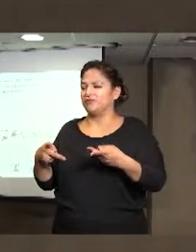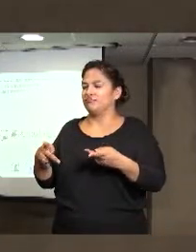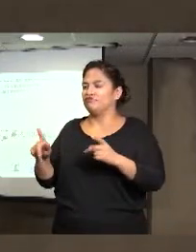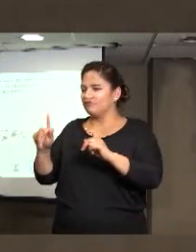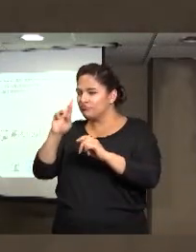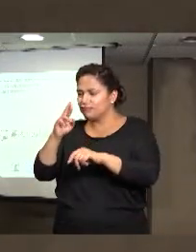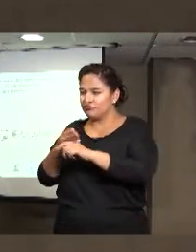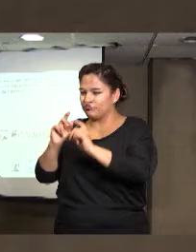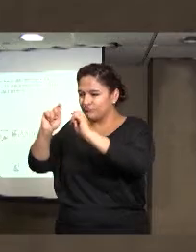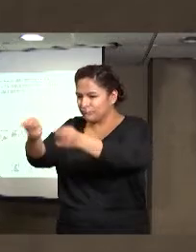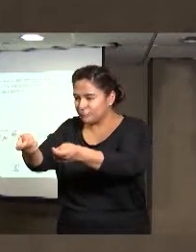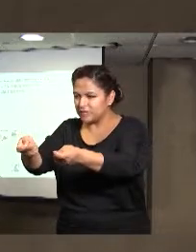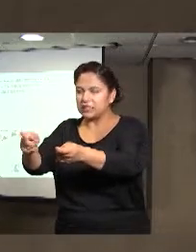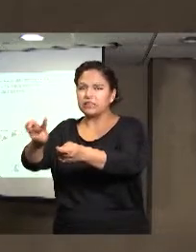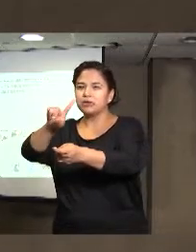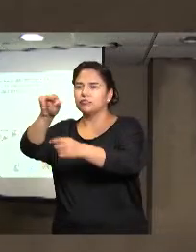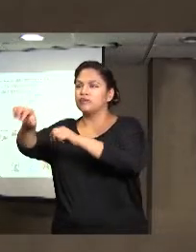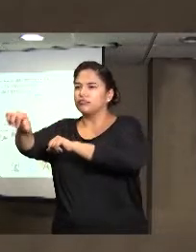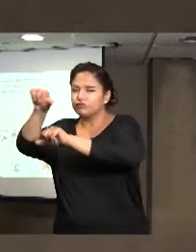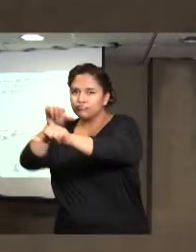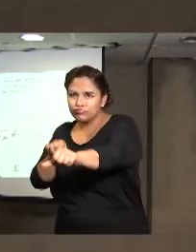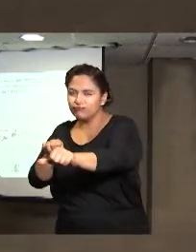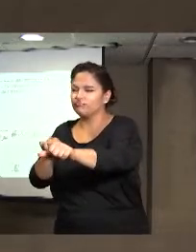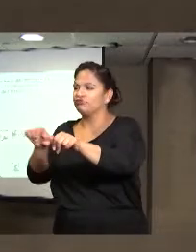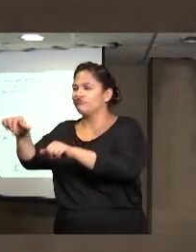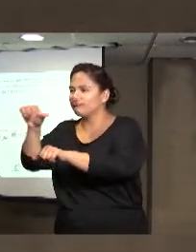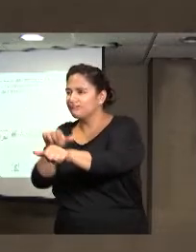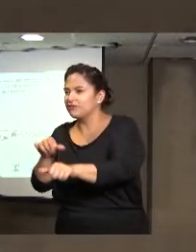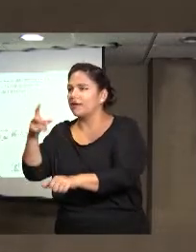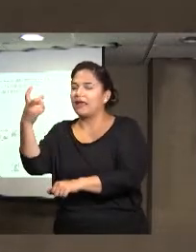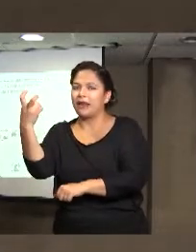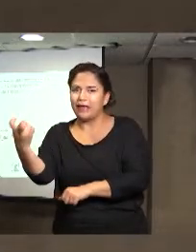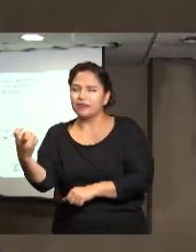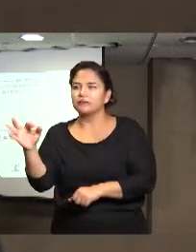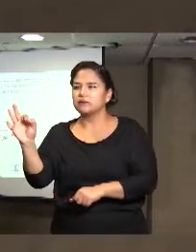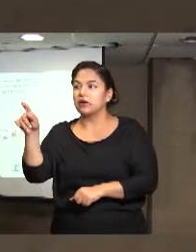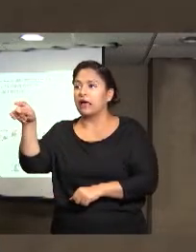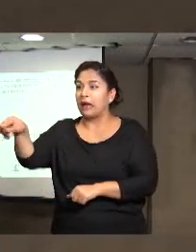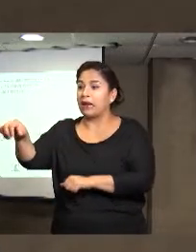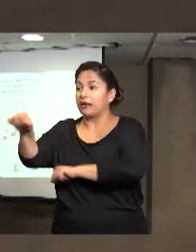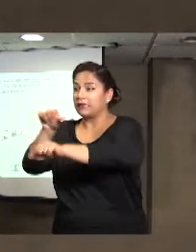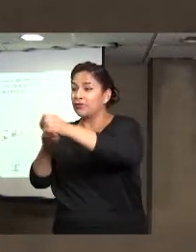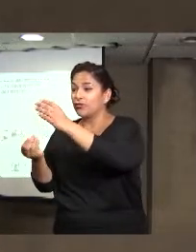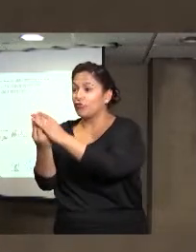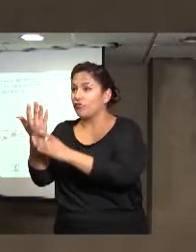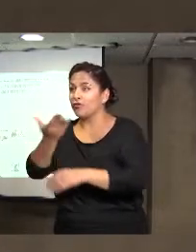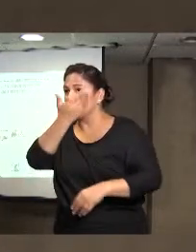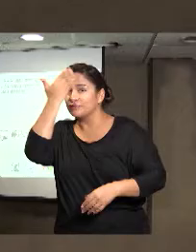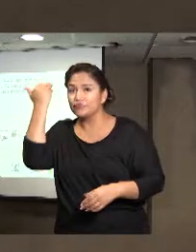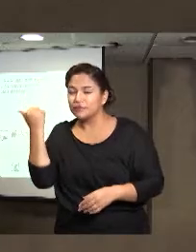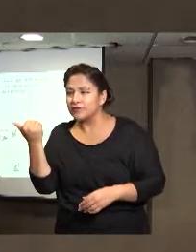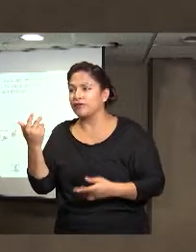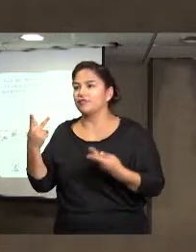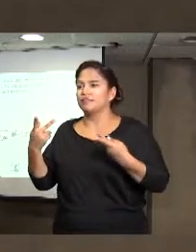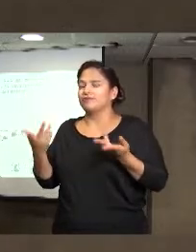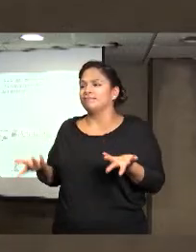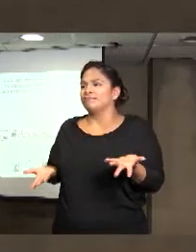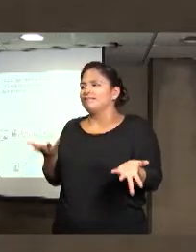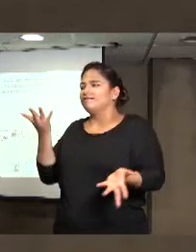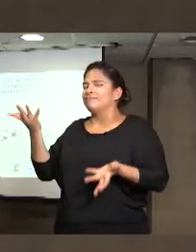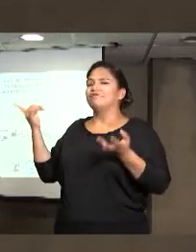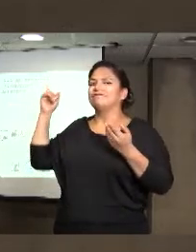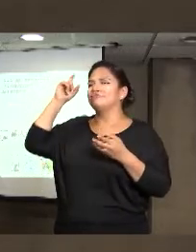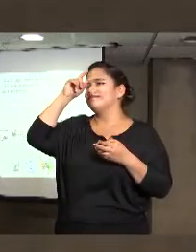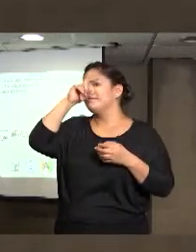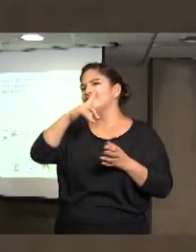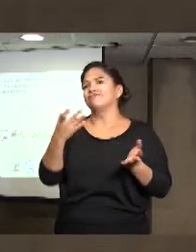ministerios públicos, a las policías, ¿no? A los policías. Entonces, ese es uno de los retos, que constantemente el personal se está moviendo. También un